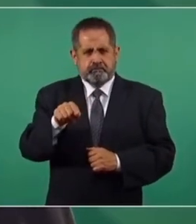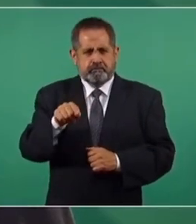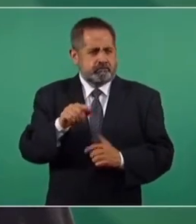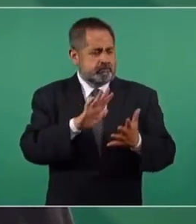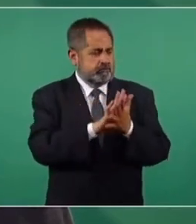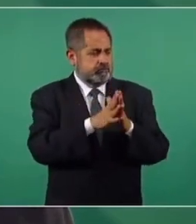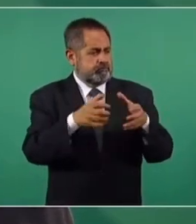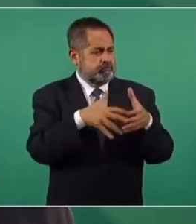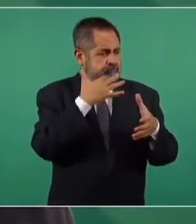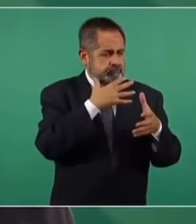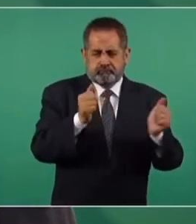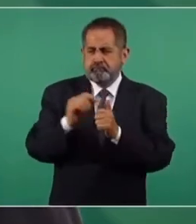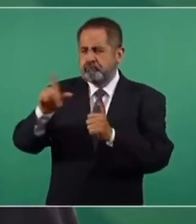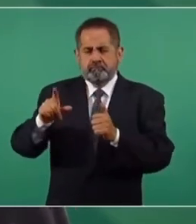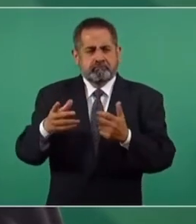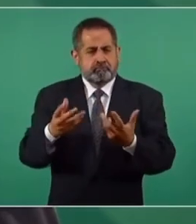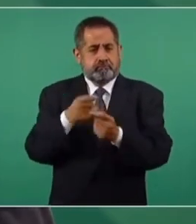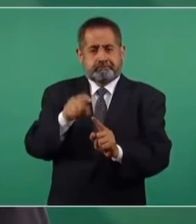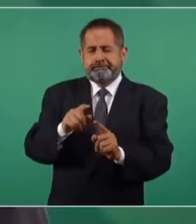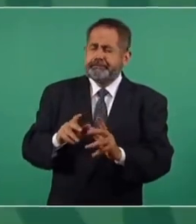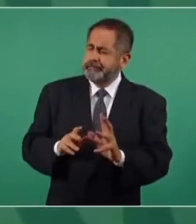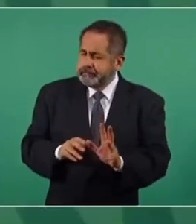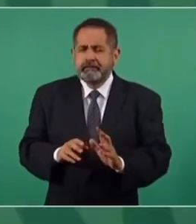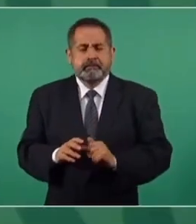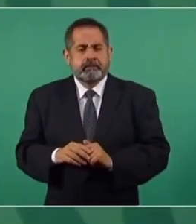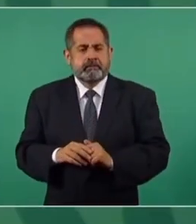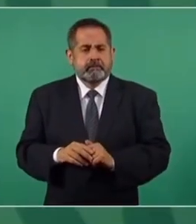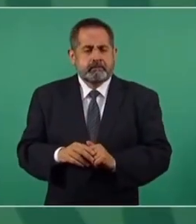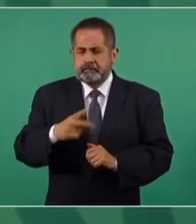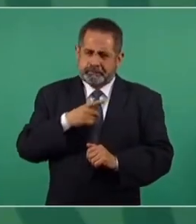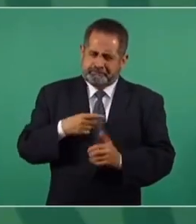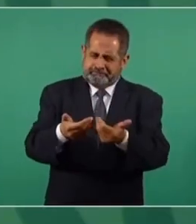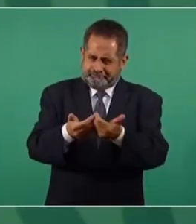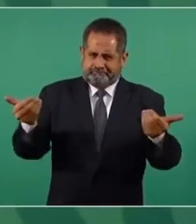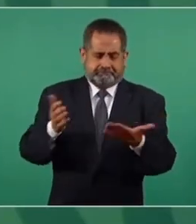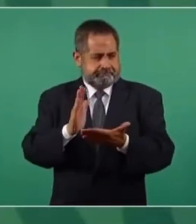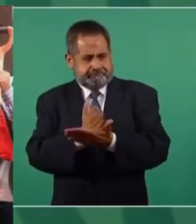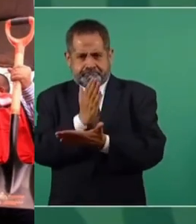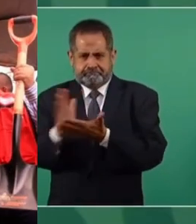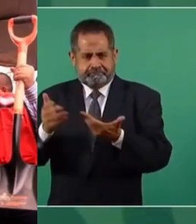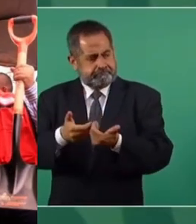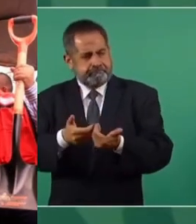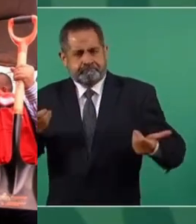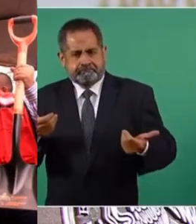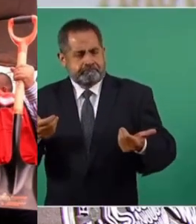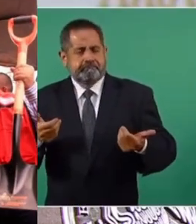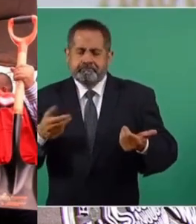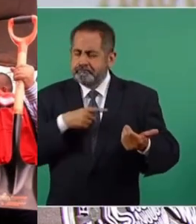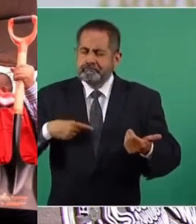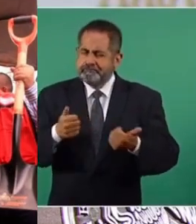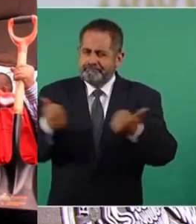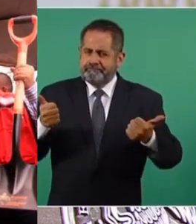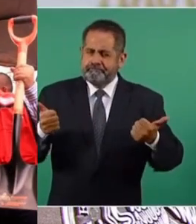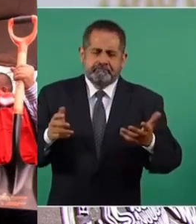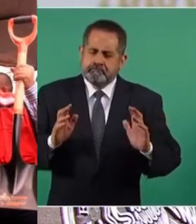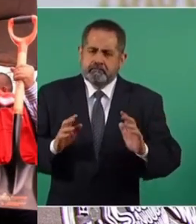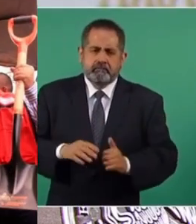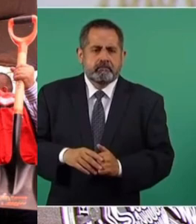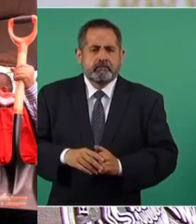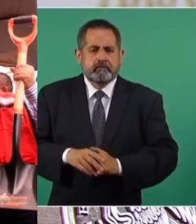autoridad y la delincuencia, el que haya una frontera, que se pinte muy bien la raya,